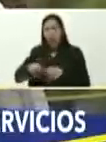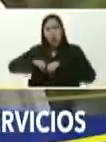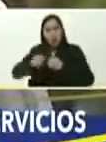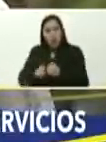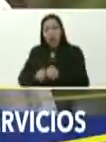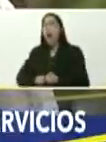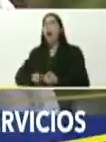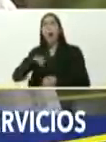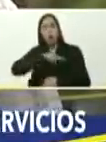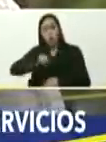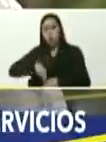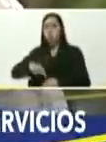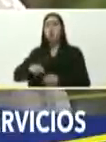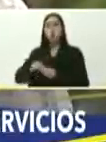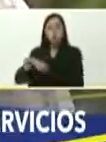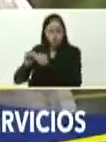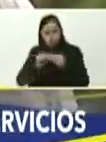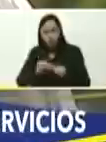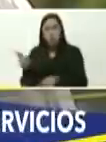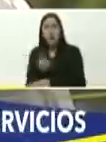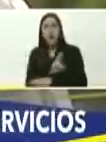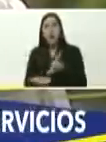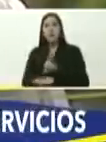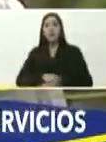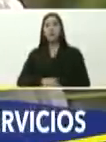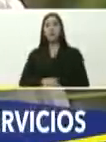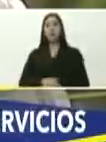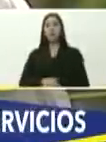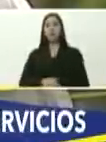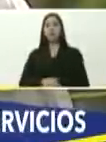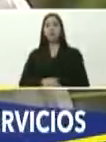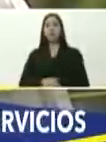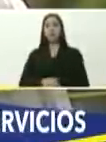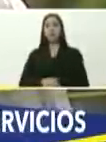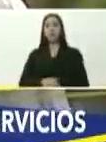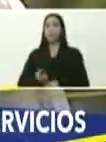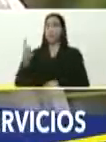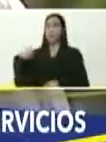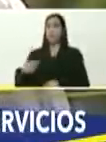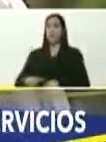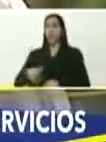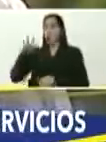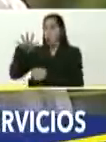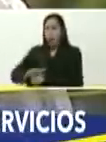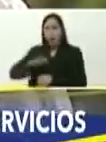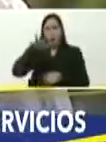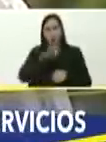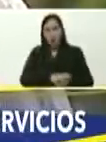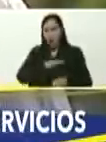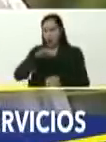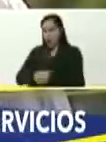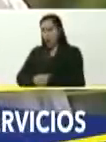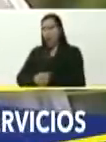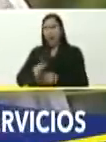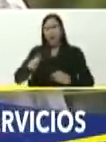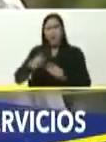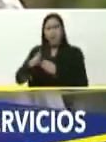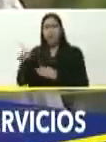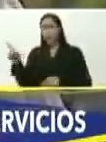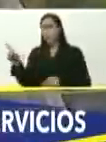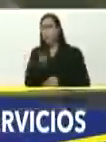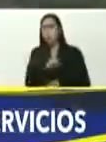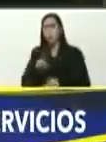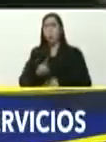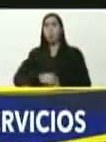la arreglamos, no podemos, dando, ningún lujo, en tener, una sola compactadora, parada, por algún